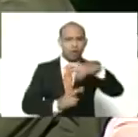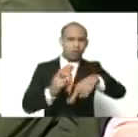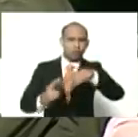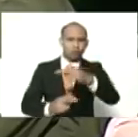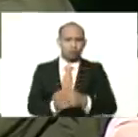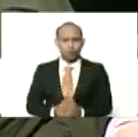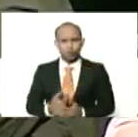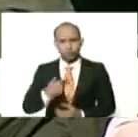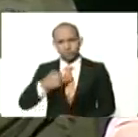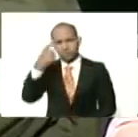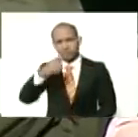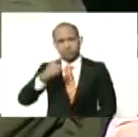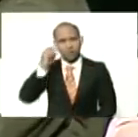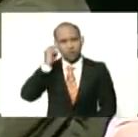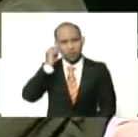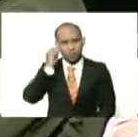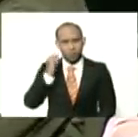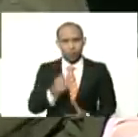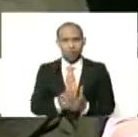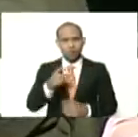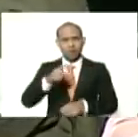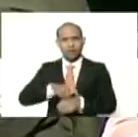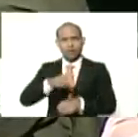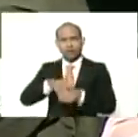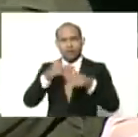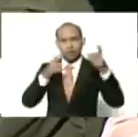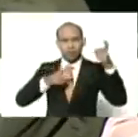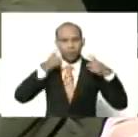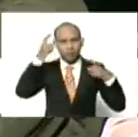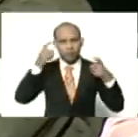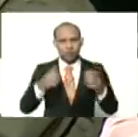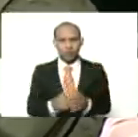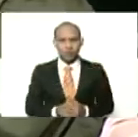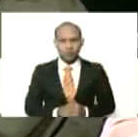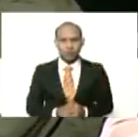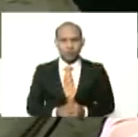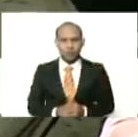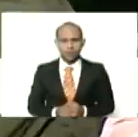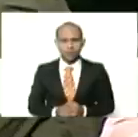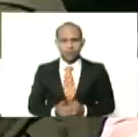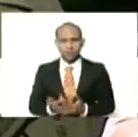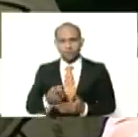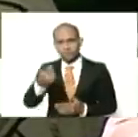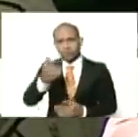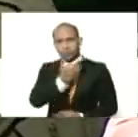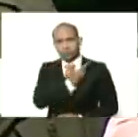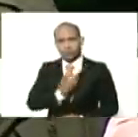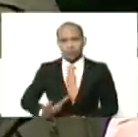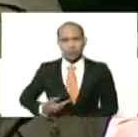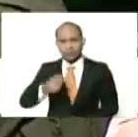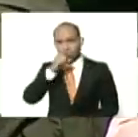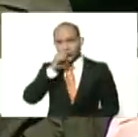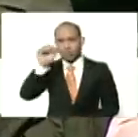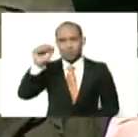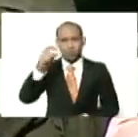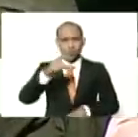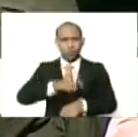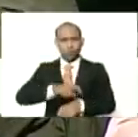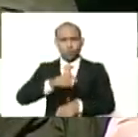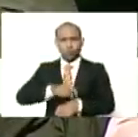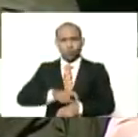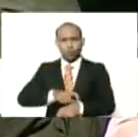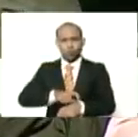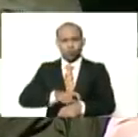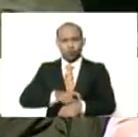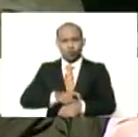y de ser mujer, en los tiempos de Chávez, y bajo su liderazgo, en los tiempos, de era